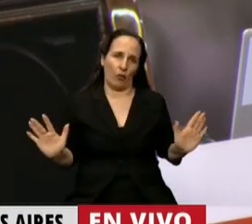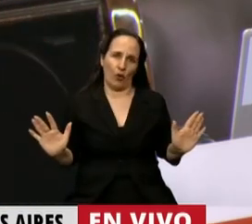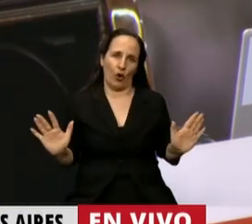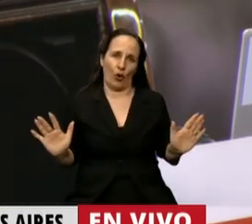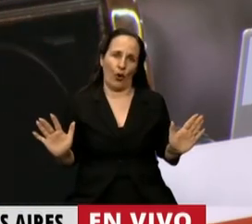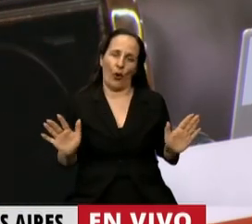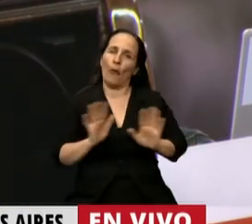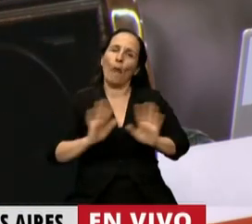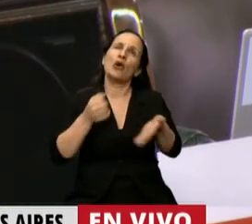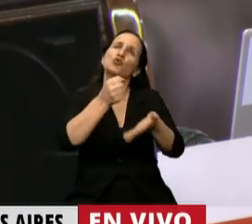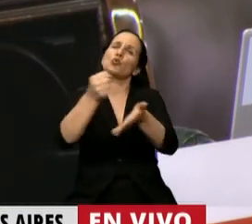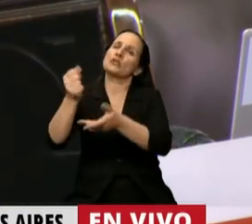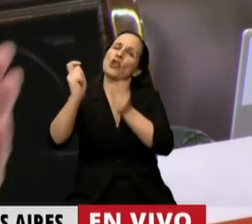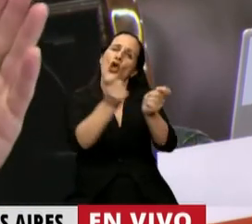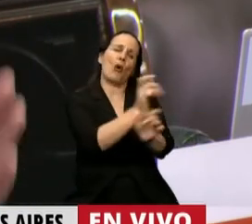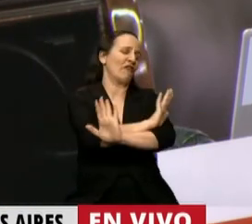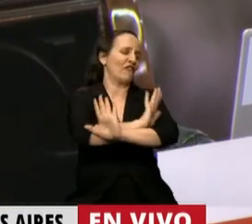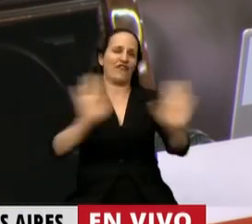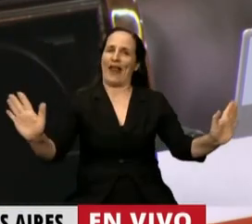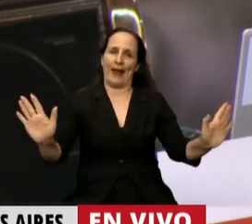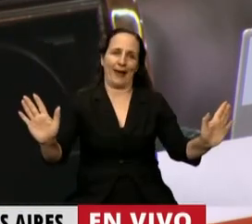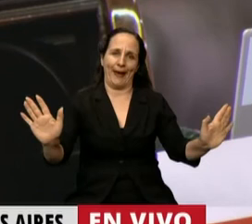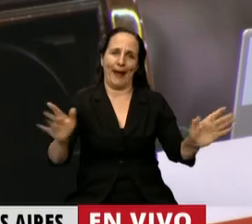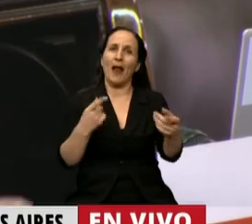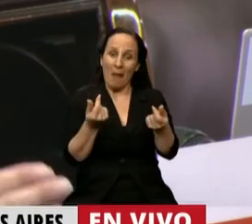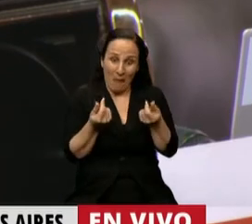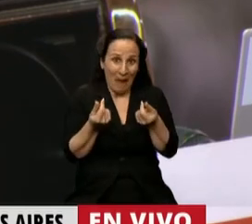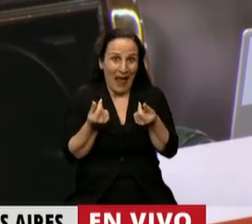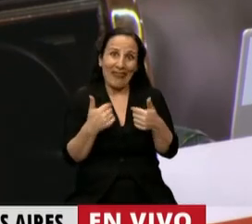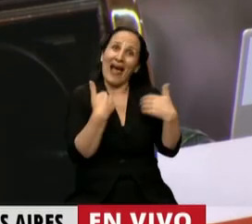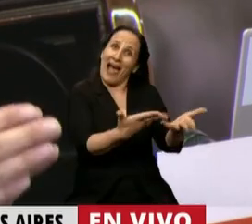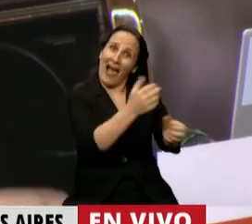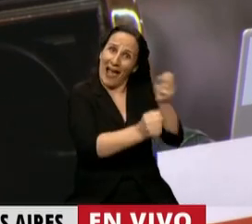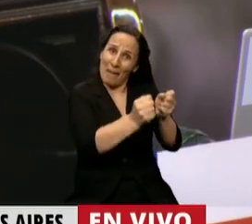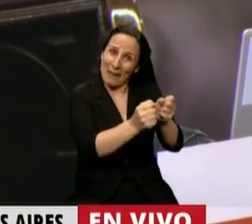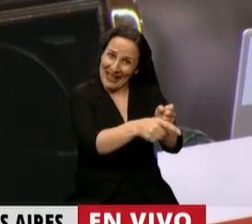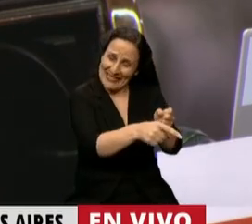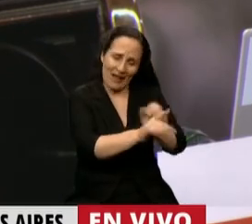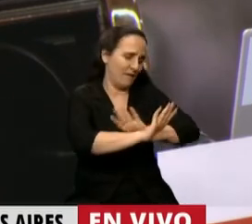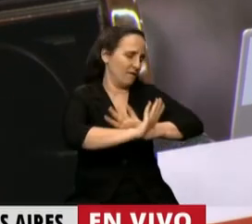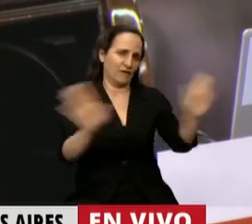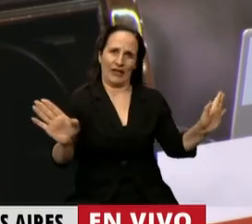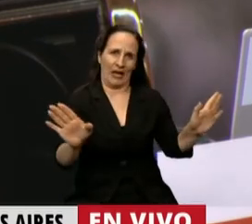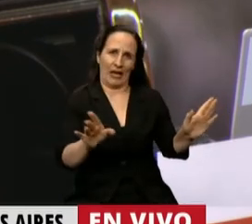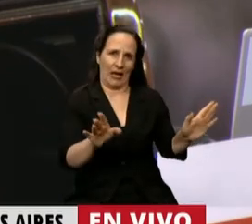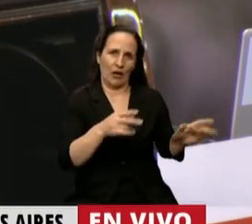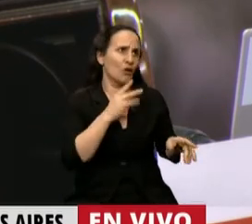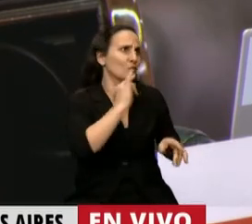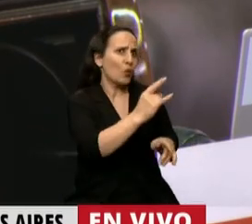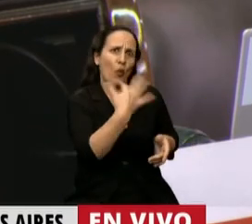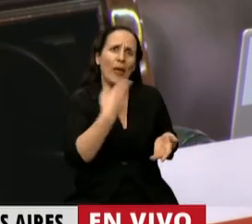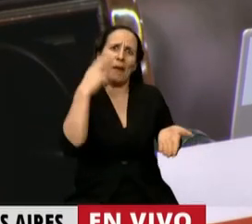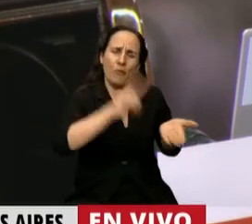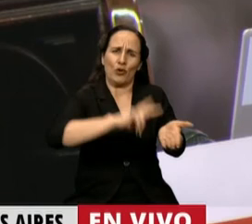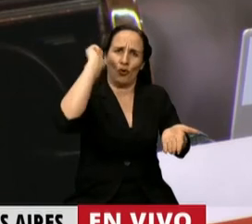andanada de subsidios patronales, necesitamos poner los recursos, no para beneficiar a las empresas que son las que tienen que pagar los impuestos,